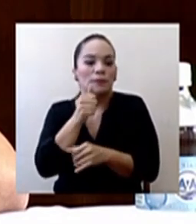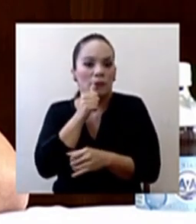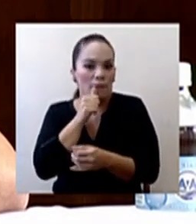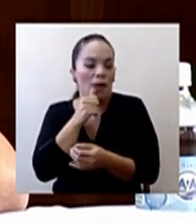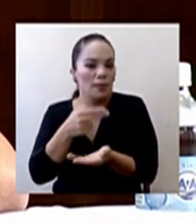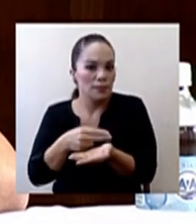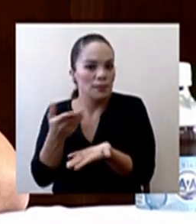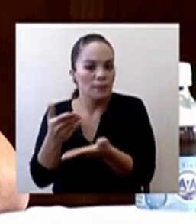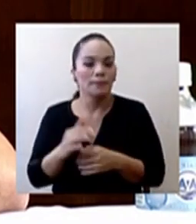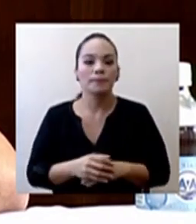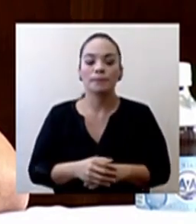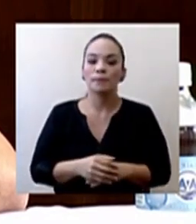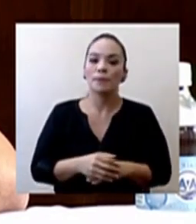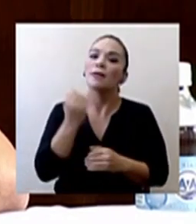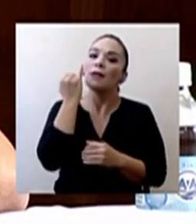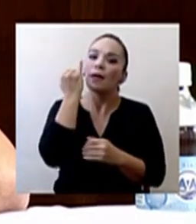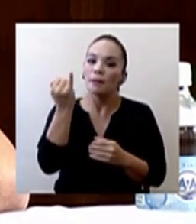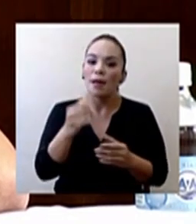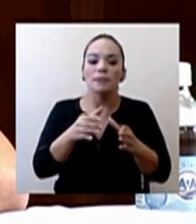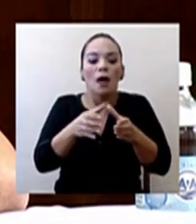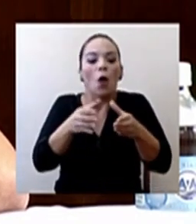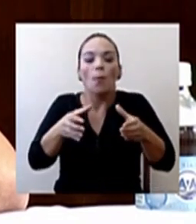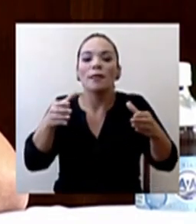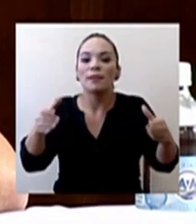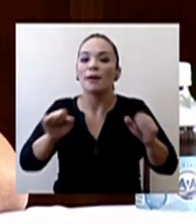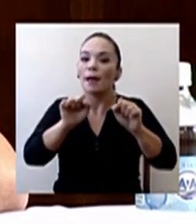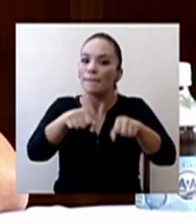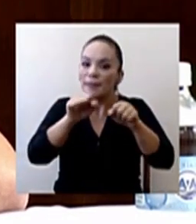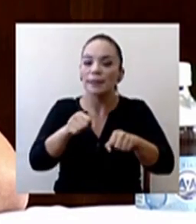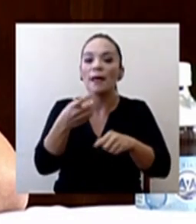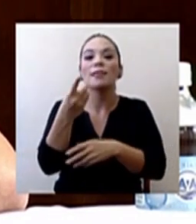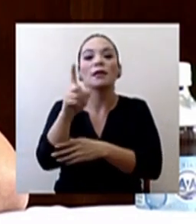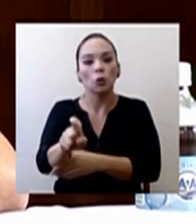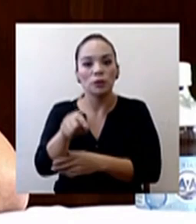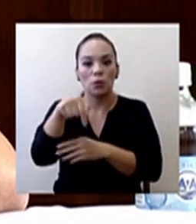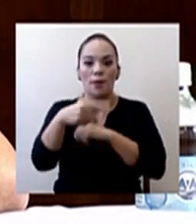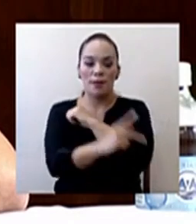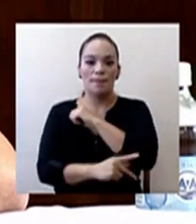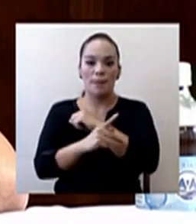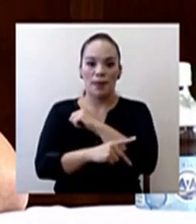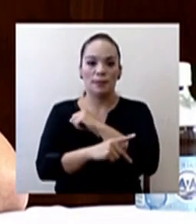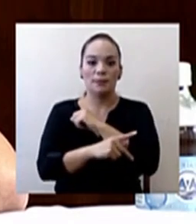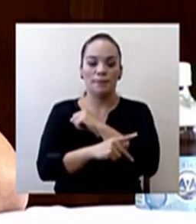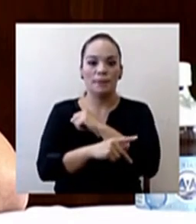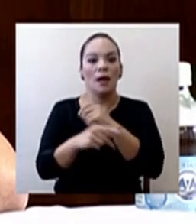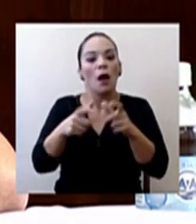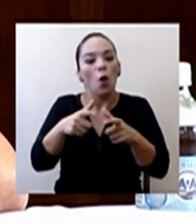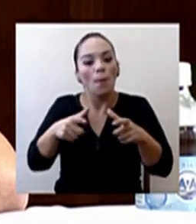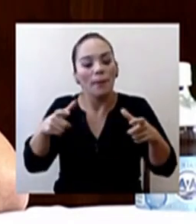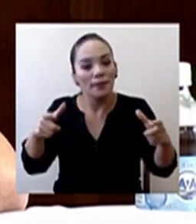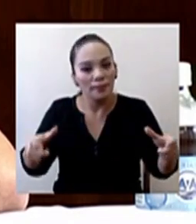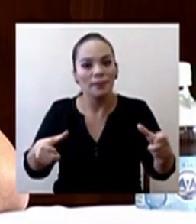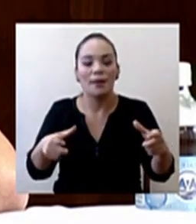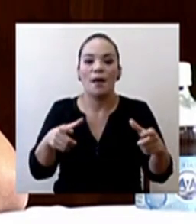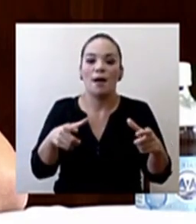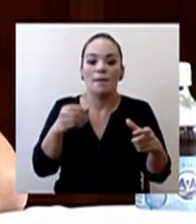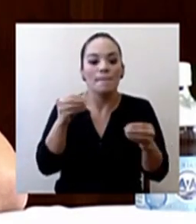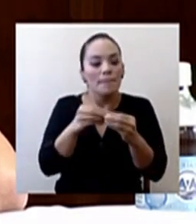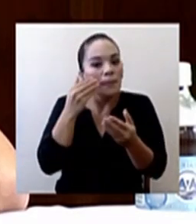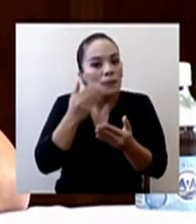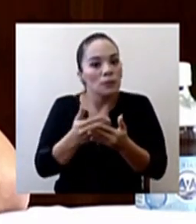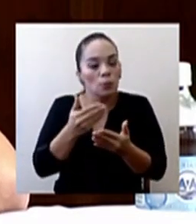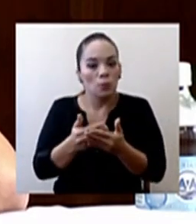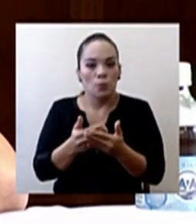Y la idea es, pues, aumentar esa capacidad diagnóstica en el país. Aumentar esa capacidad diagnóstica en el país. Sobre todo,